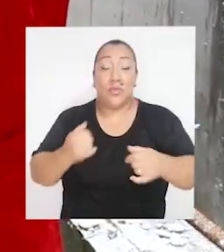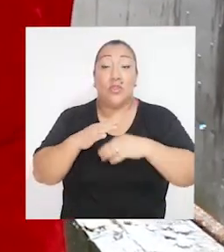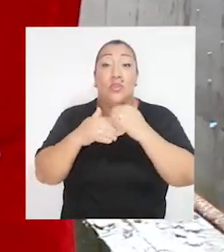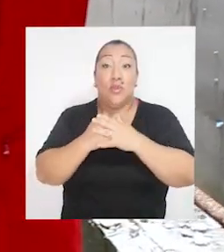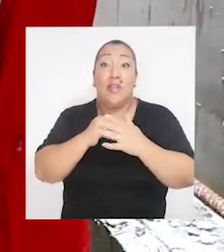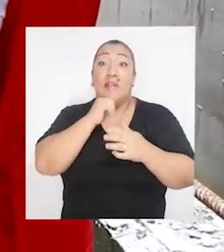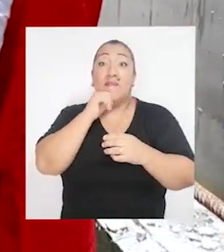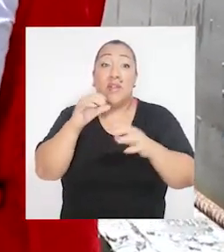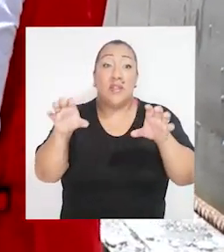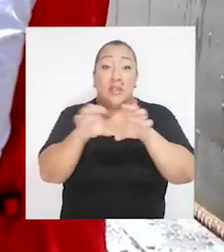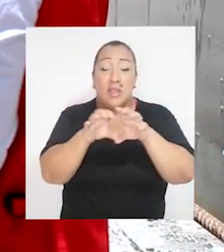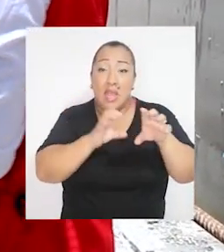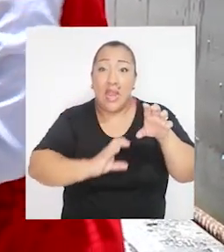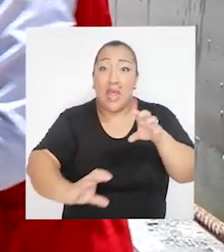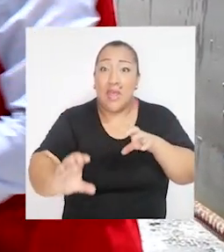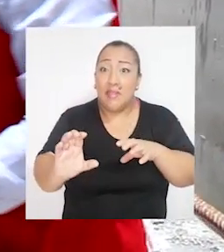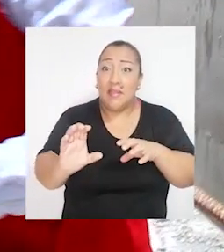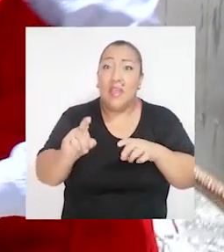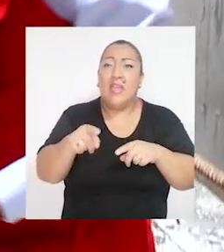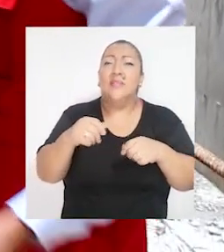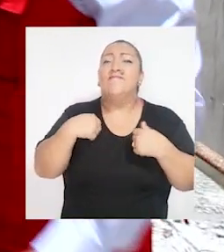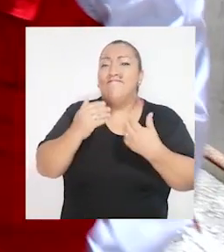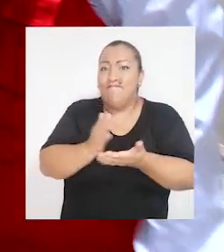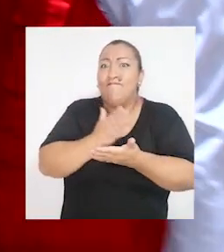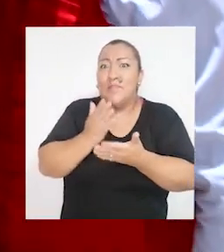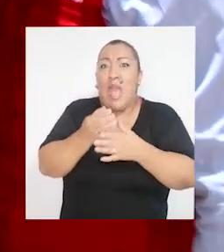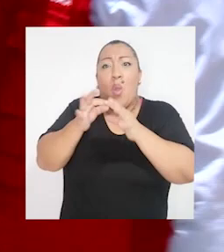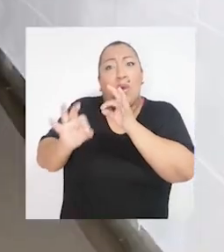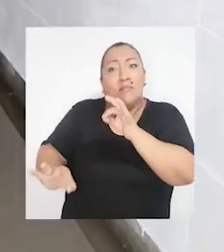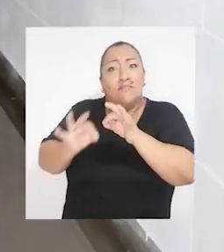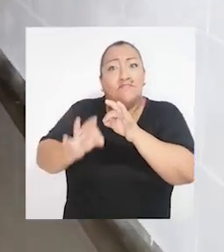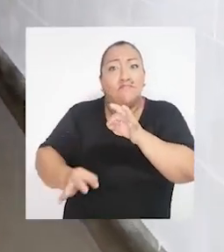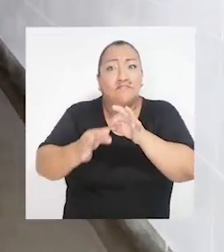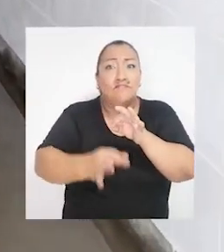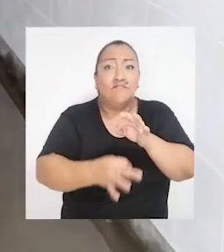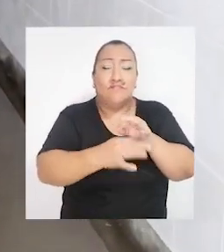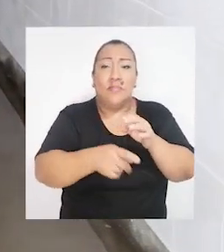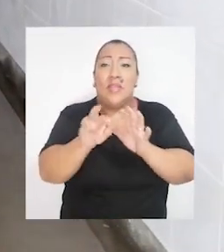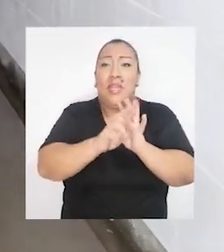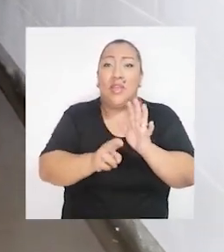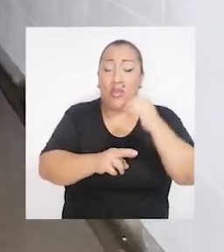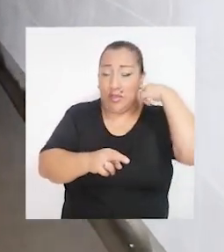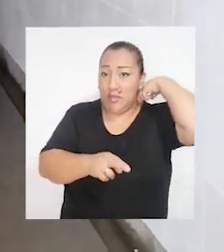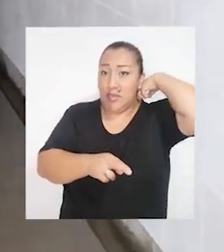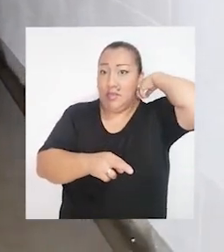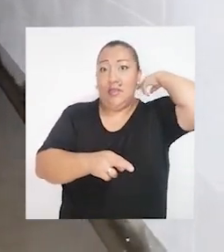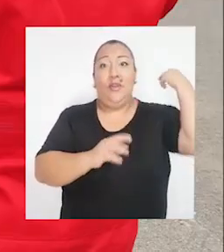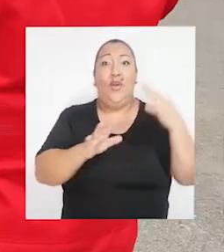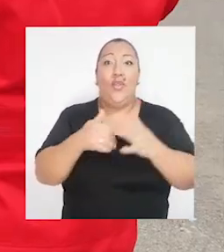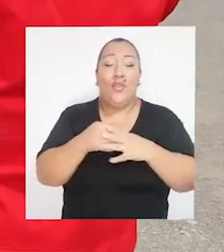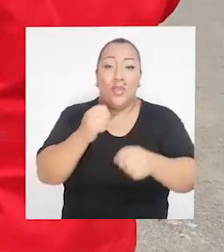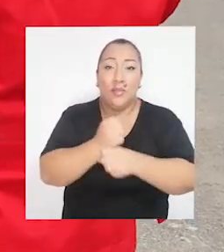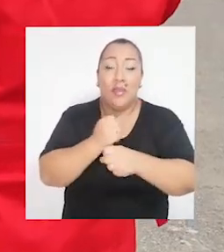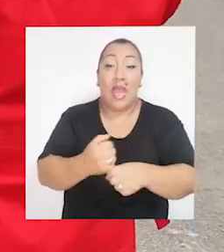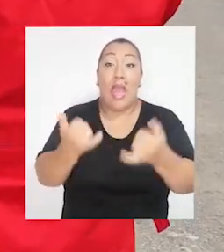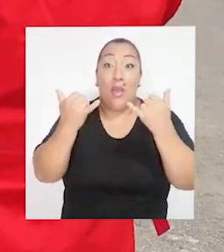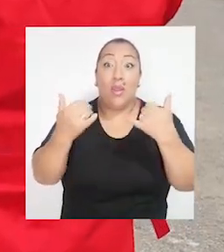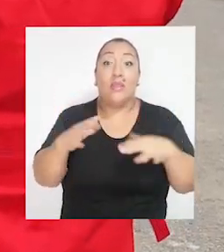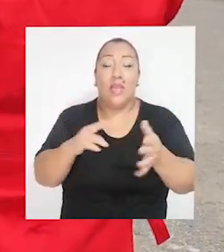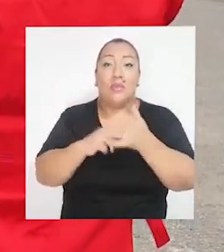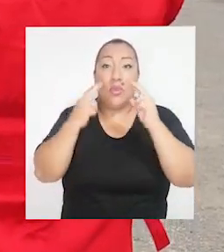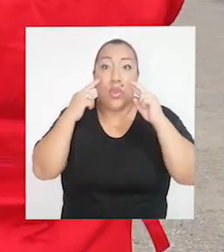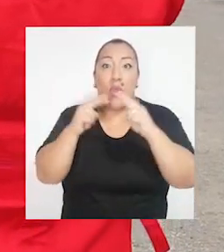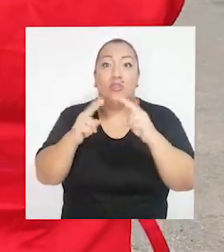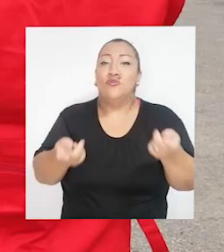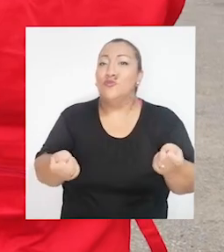En Huancavelica, la falta de drenaje para el agua de las lluvias ocasiona filtraciones y humedad en el Hospital Regional Zacarías Correa Valdivia,